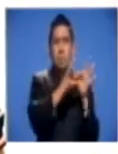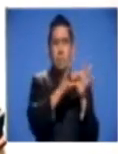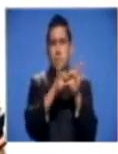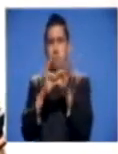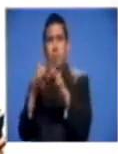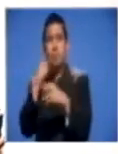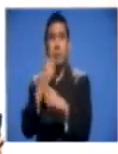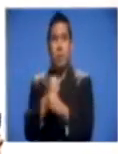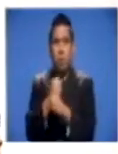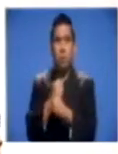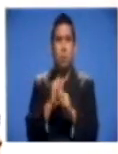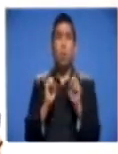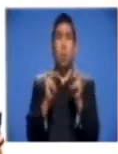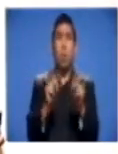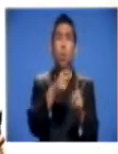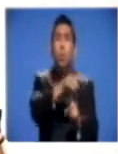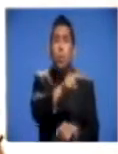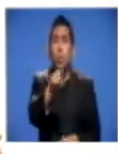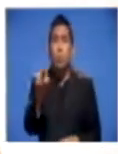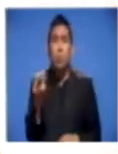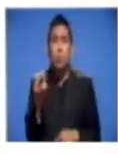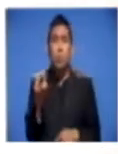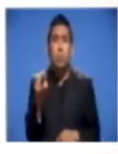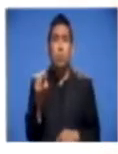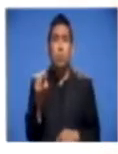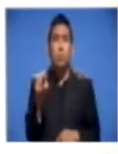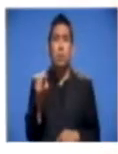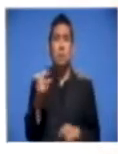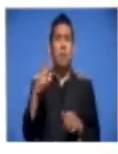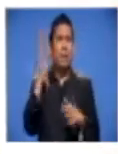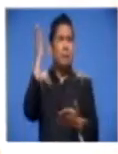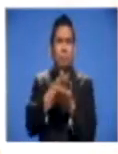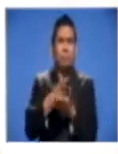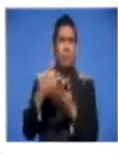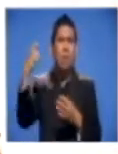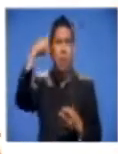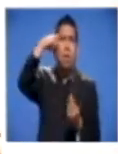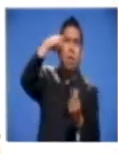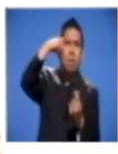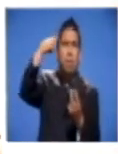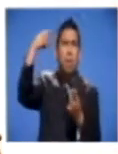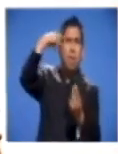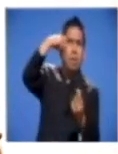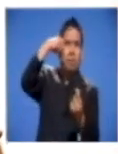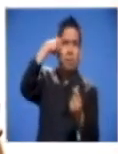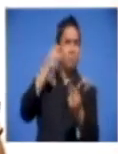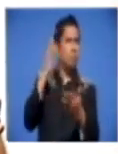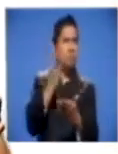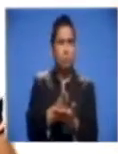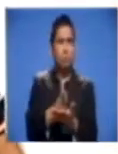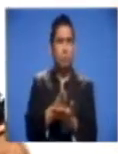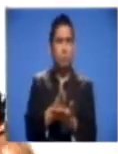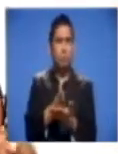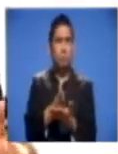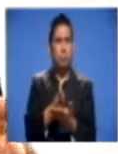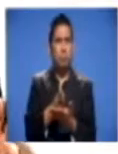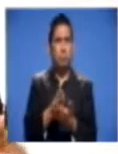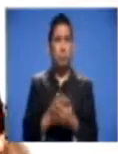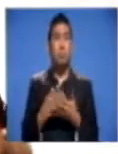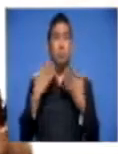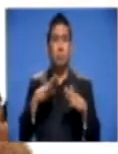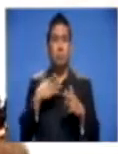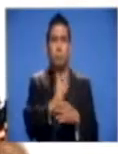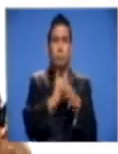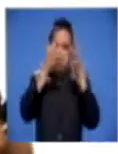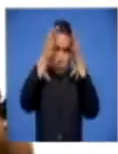y les va a permitir a ustedes terminar con este flagelo de las extorsiones. Hemos